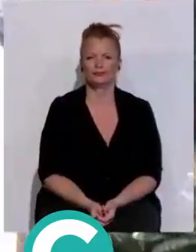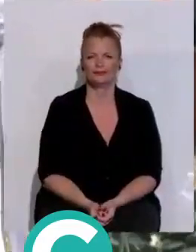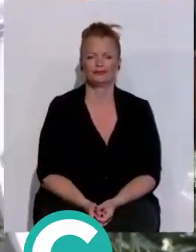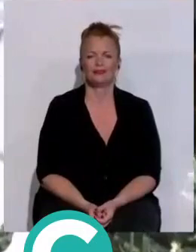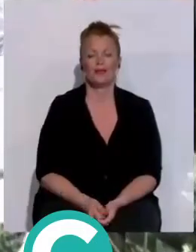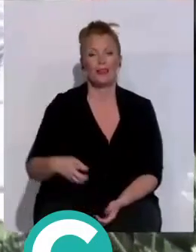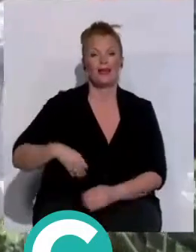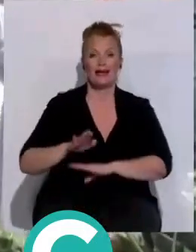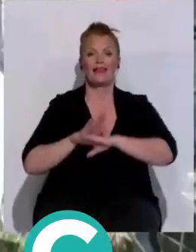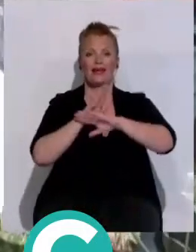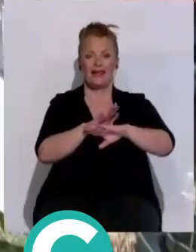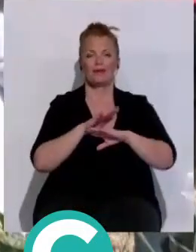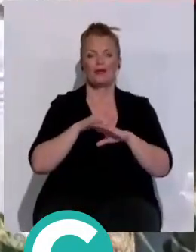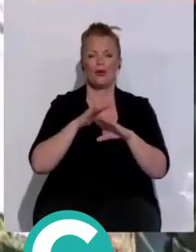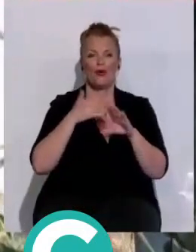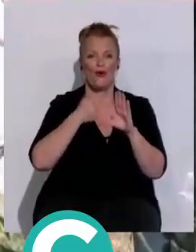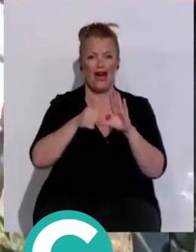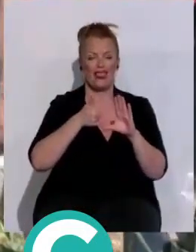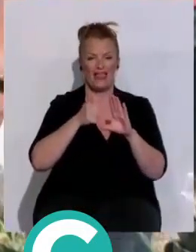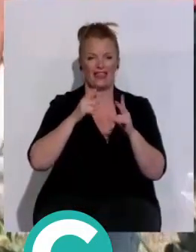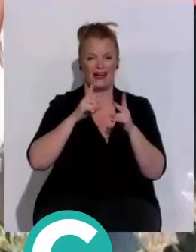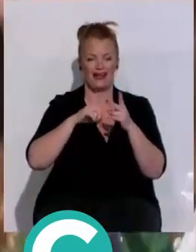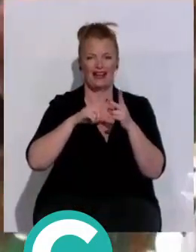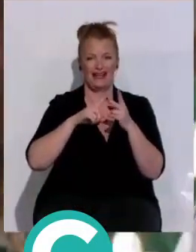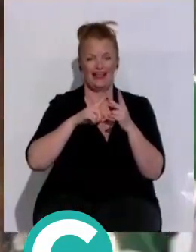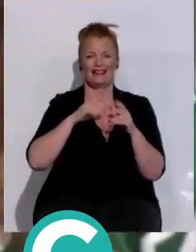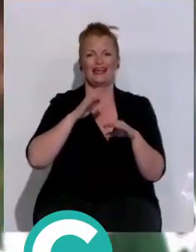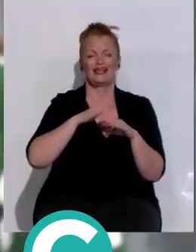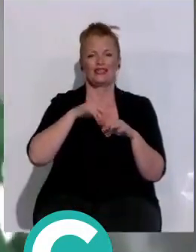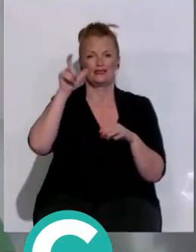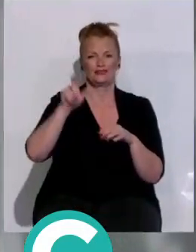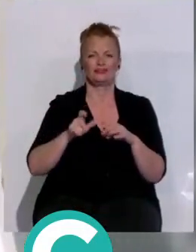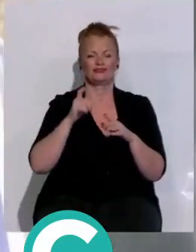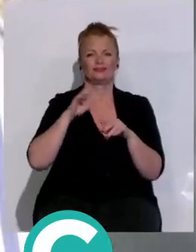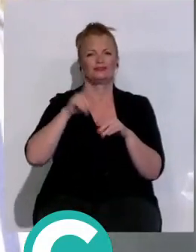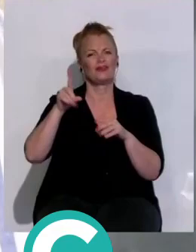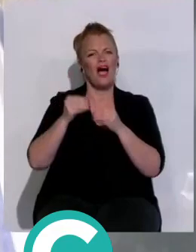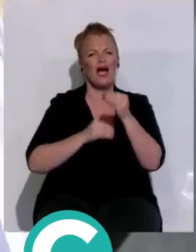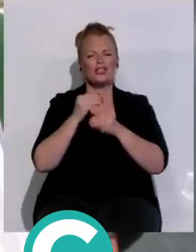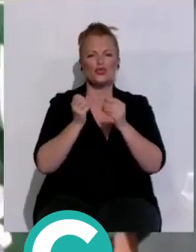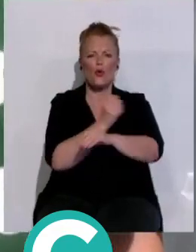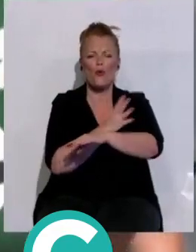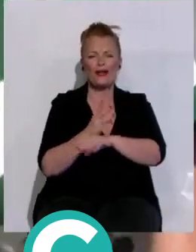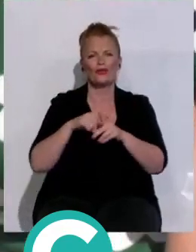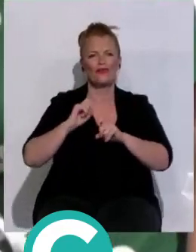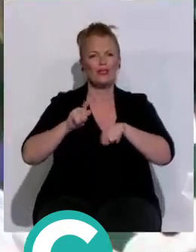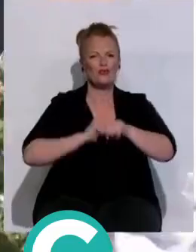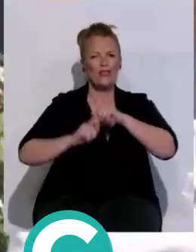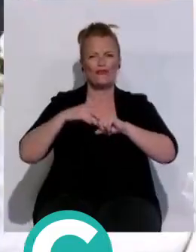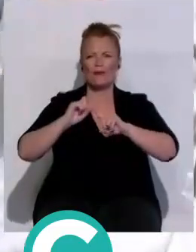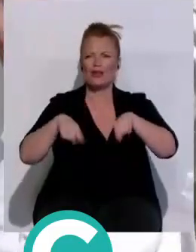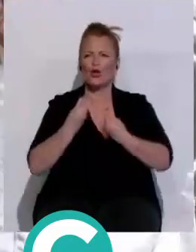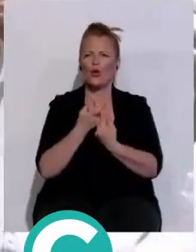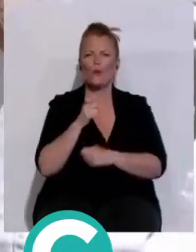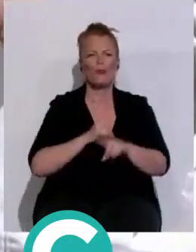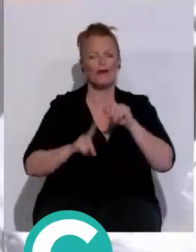El candidato de adelante izquierda gaditana, David de la Cruz, ha visitado este viernes el huerto urbano de FAEM, la Asociación de Familiares y Personas con